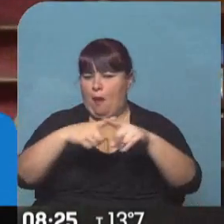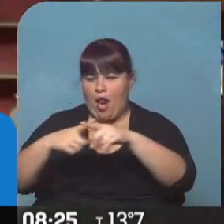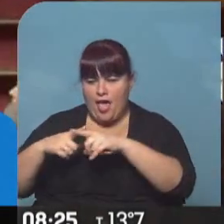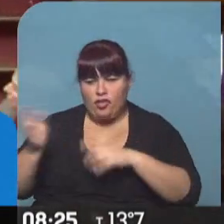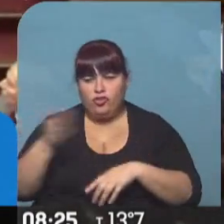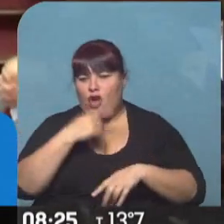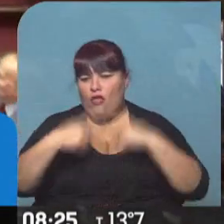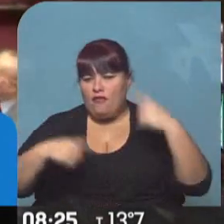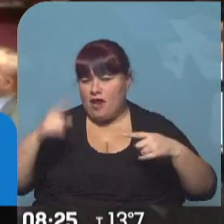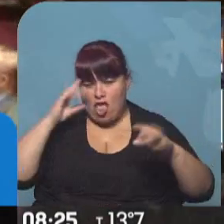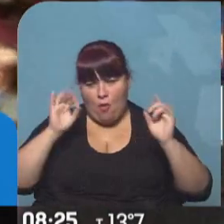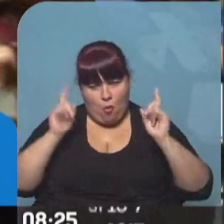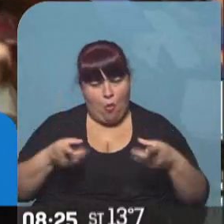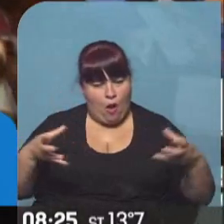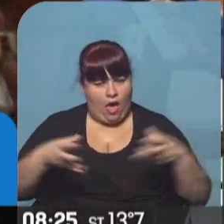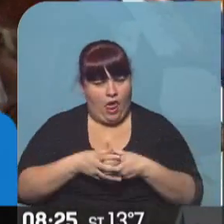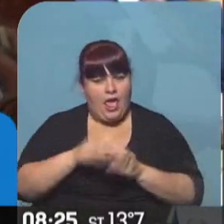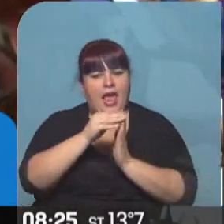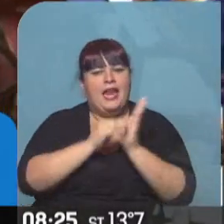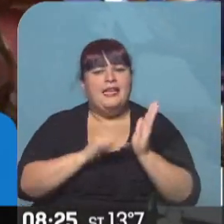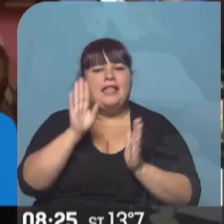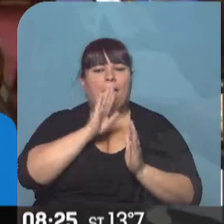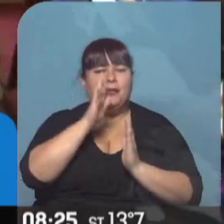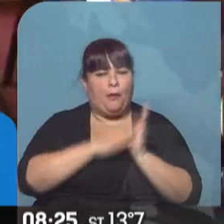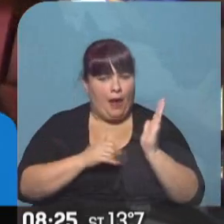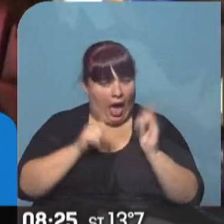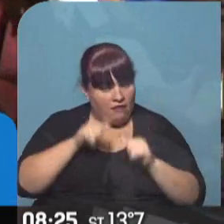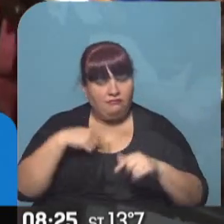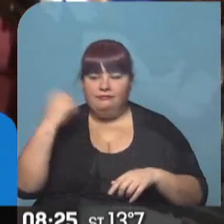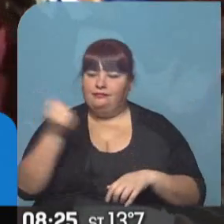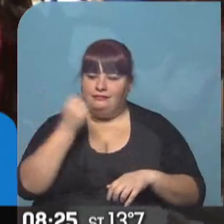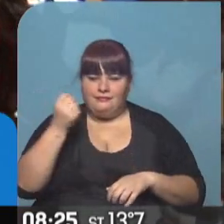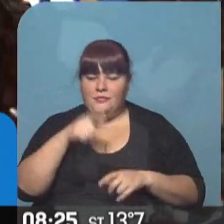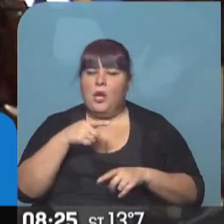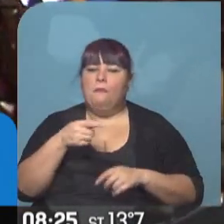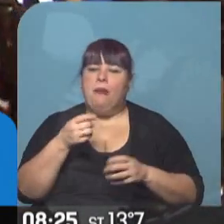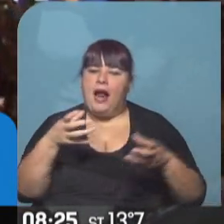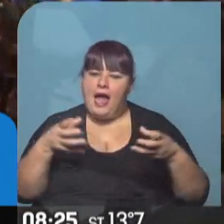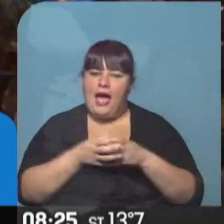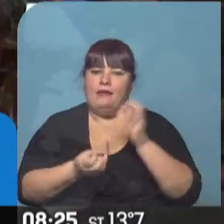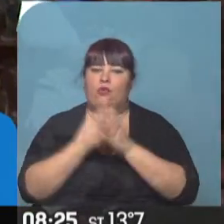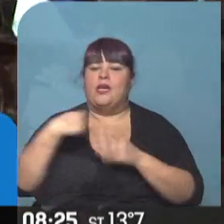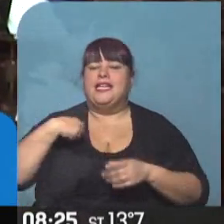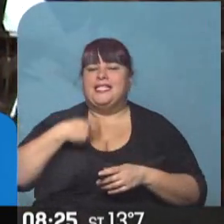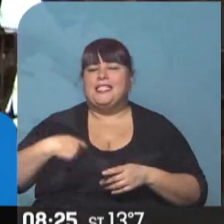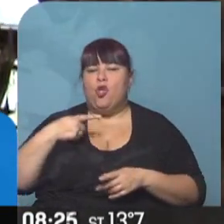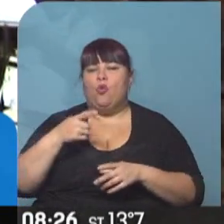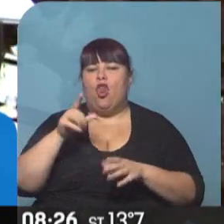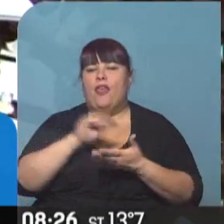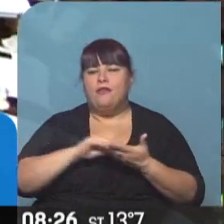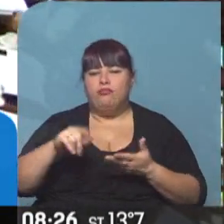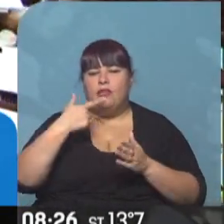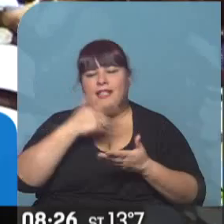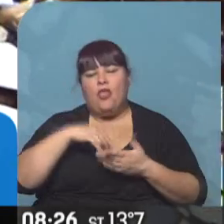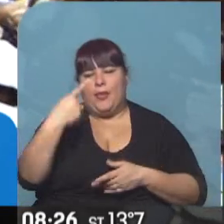y de todas las expresiones, la lista amarilla y blanca. Y bueno, aspiramos a conducir el Círculo de Legisladores a partir del